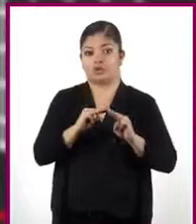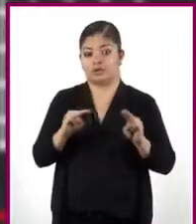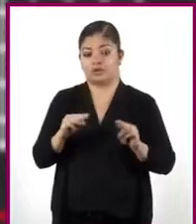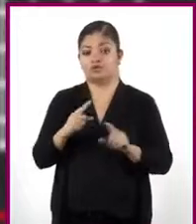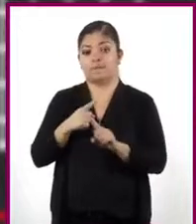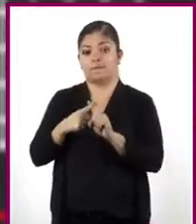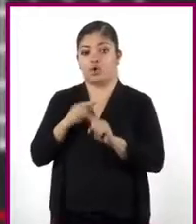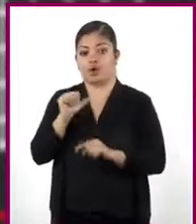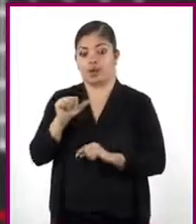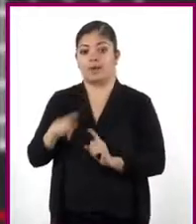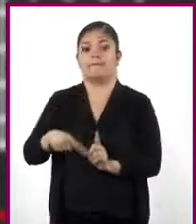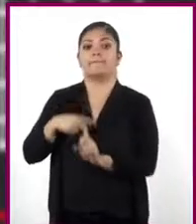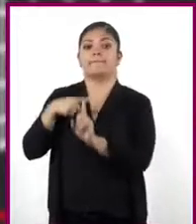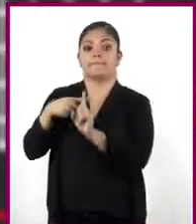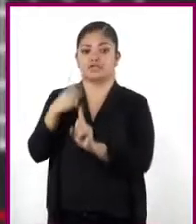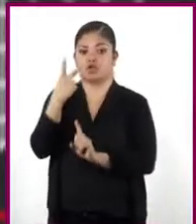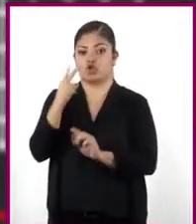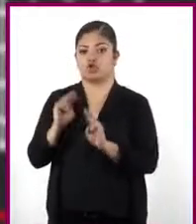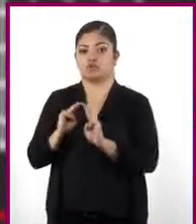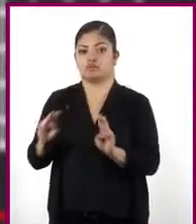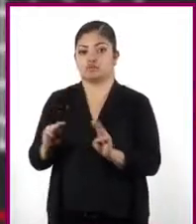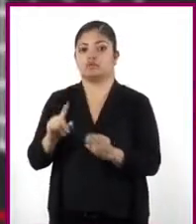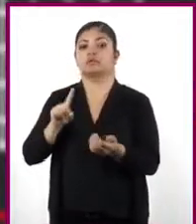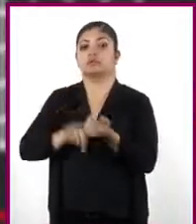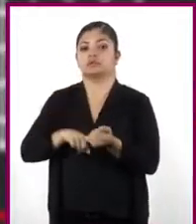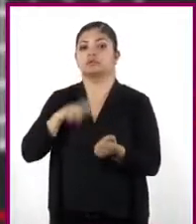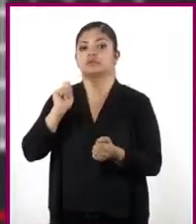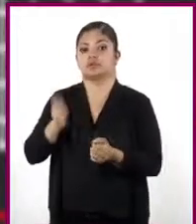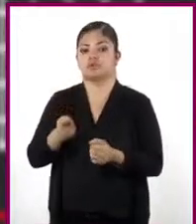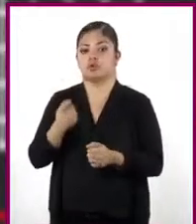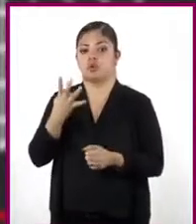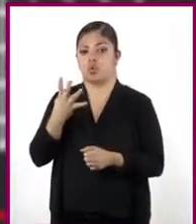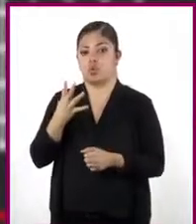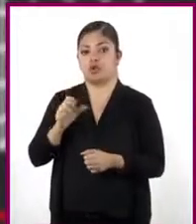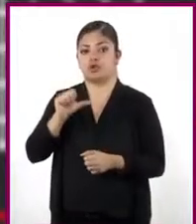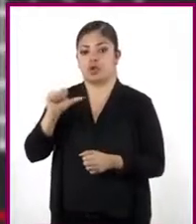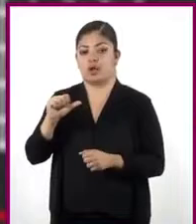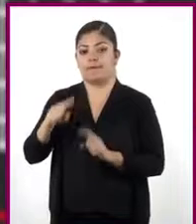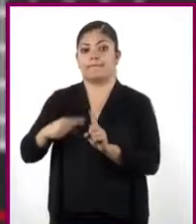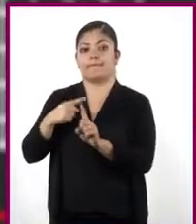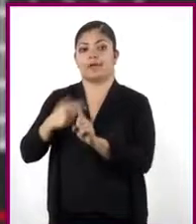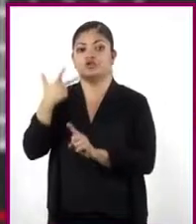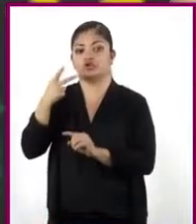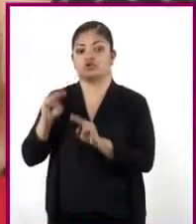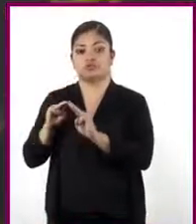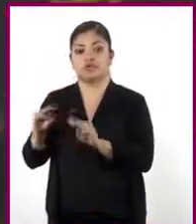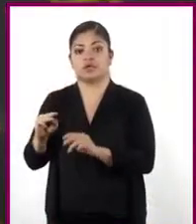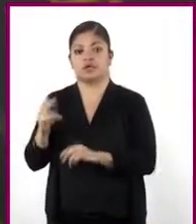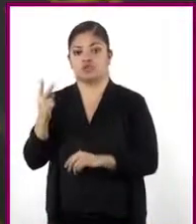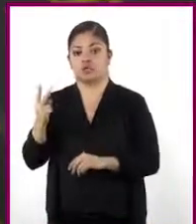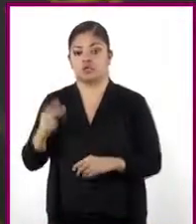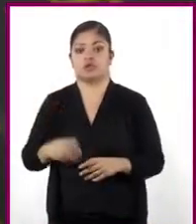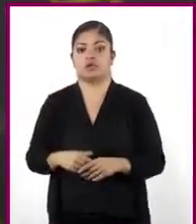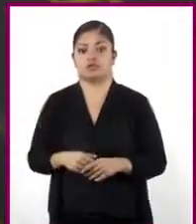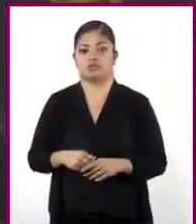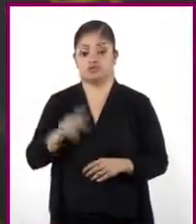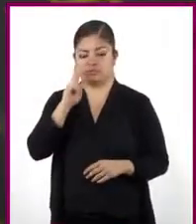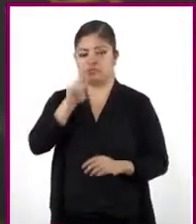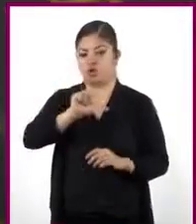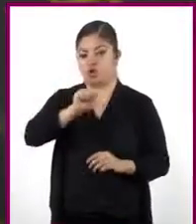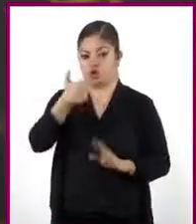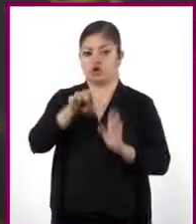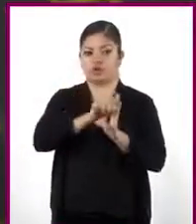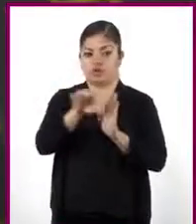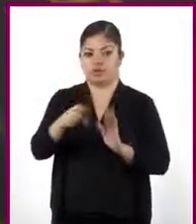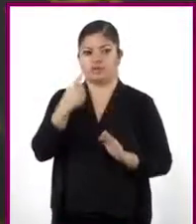A más 2 metros, que es equivalente a 4A más 8 metros cuadrados. Veamos otros ejemplos.